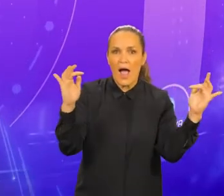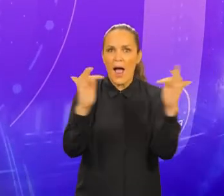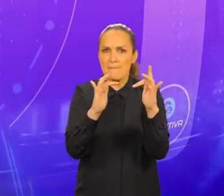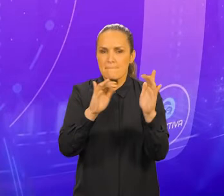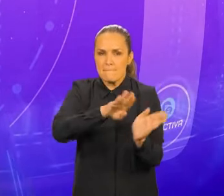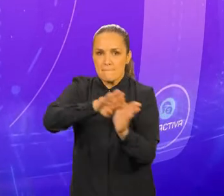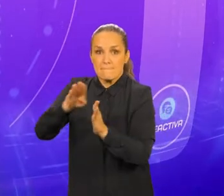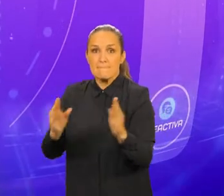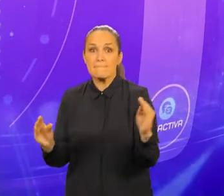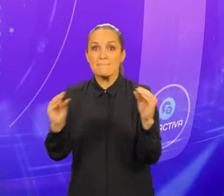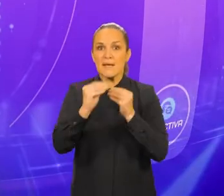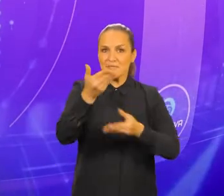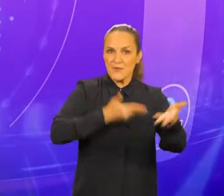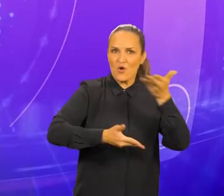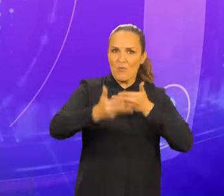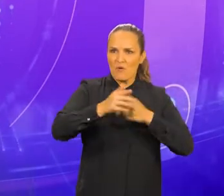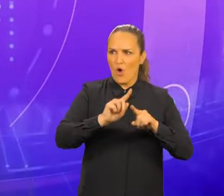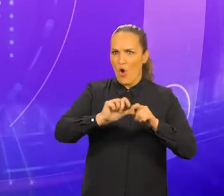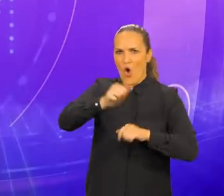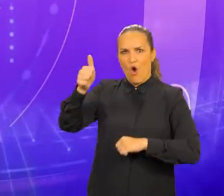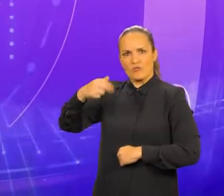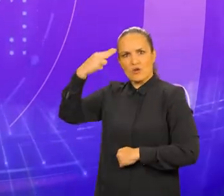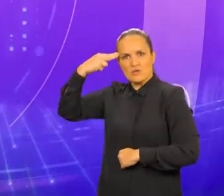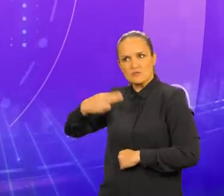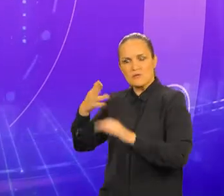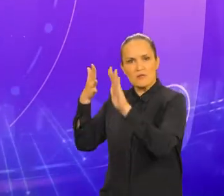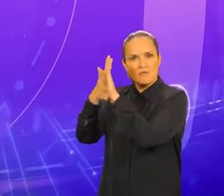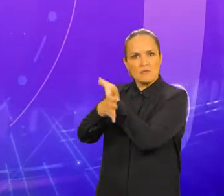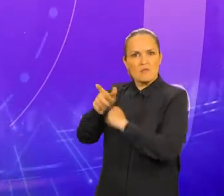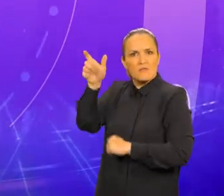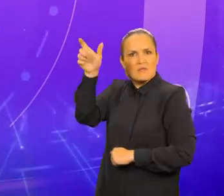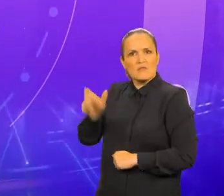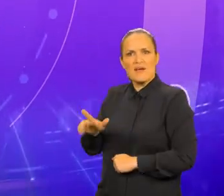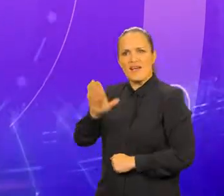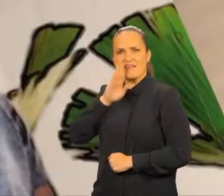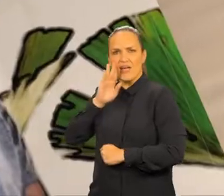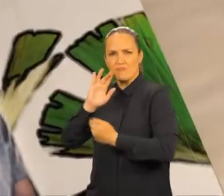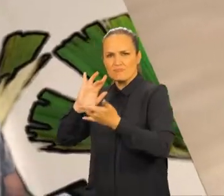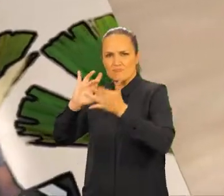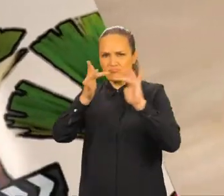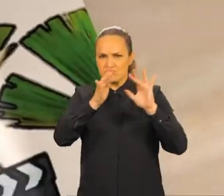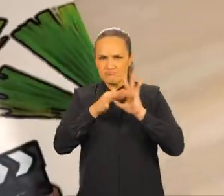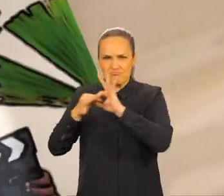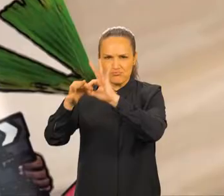compartiendo con ustedes grandes historias como las que nos traen nuestros héroes conectados.